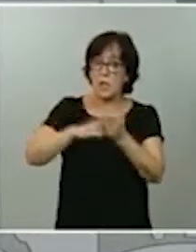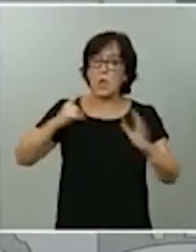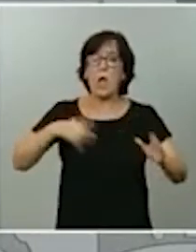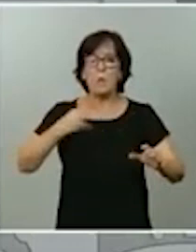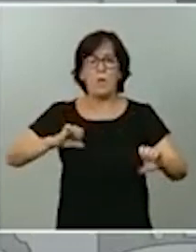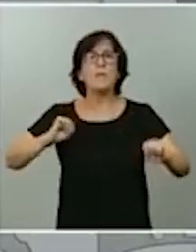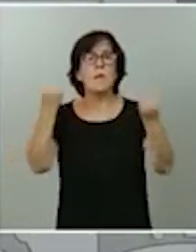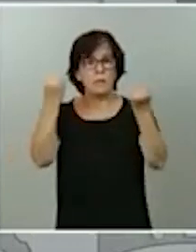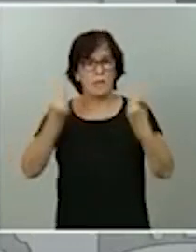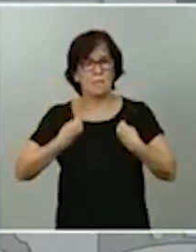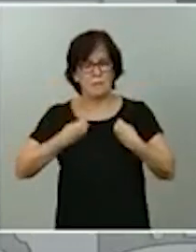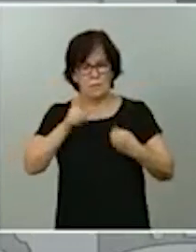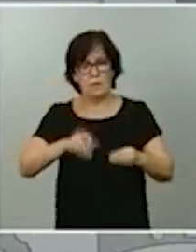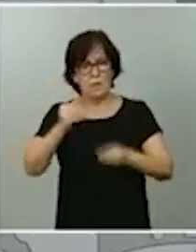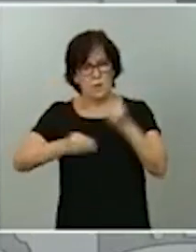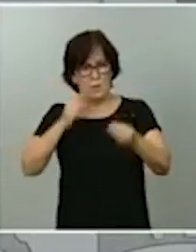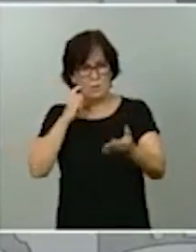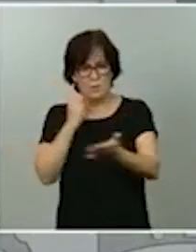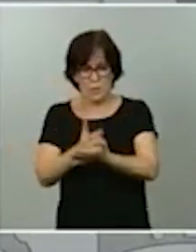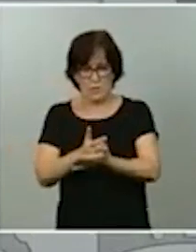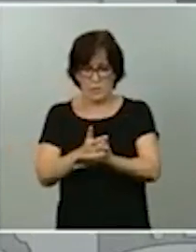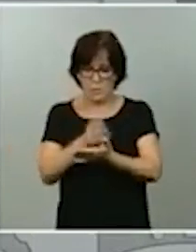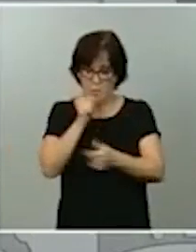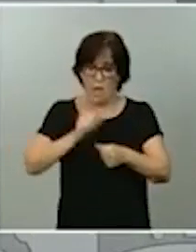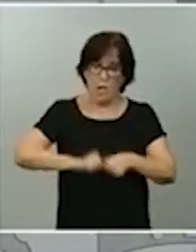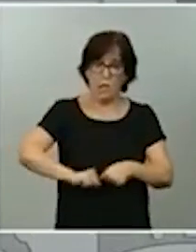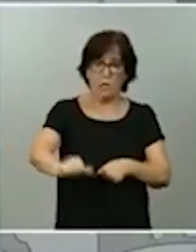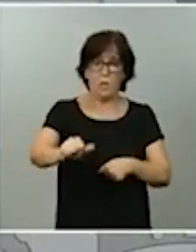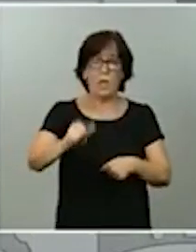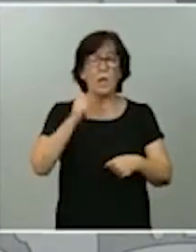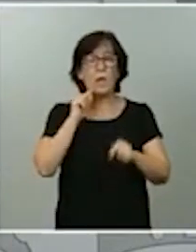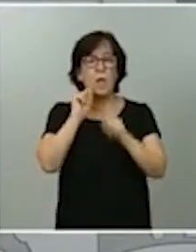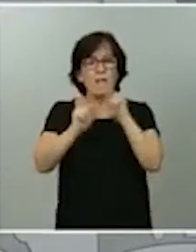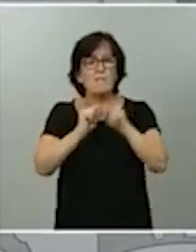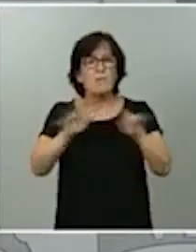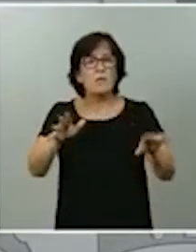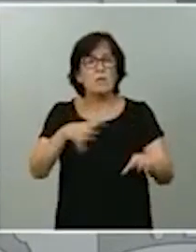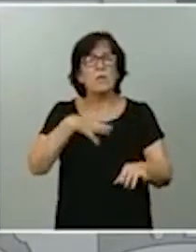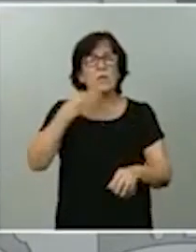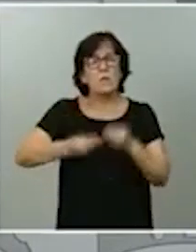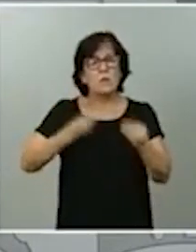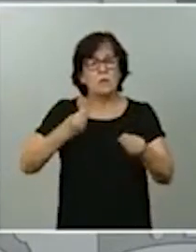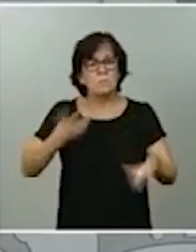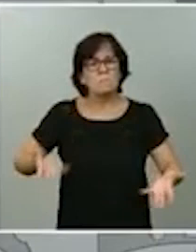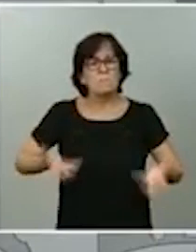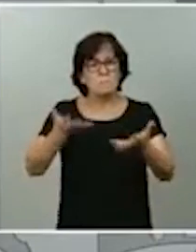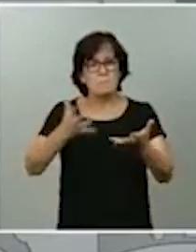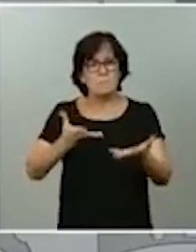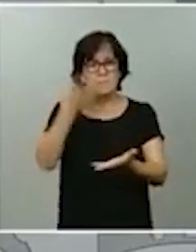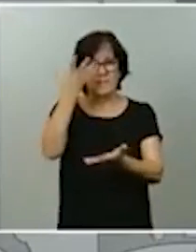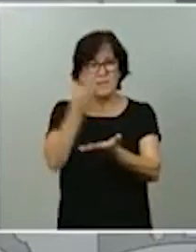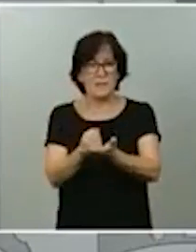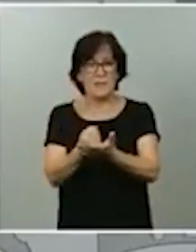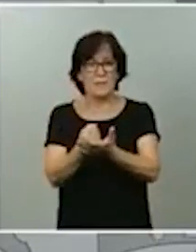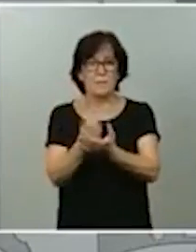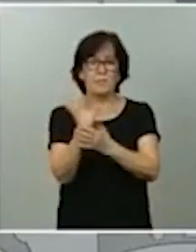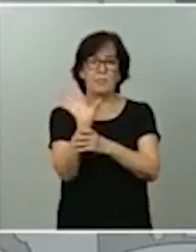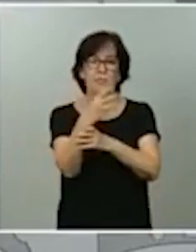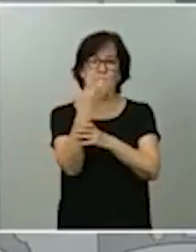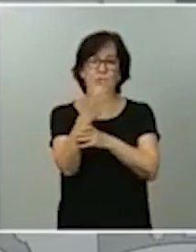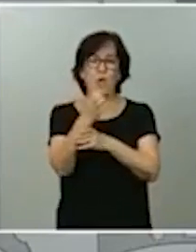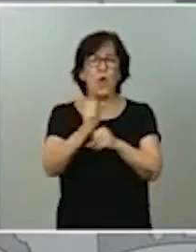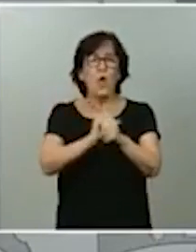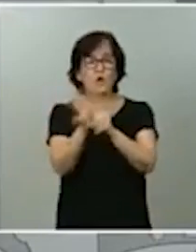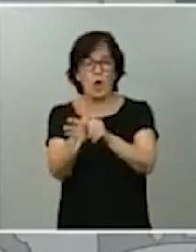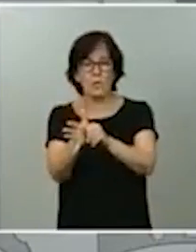un desafío como el que tenemos por delante, y este virus lo es. Por eso hemos impulsado la aplicación del radar COVID, que, a través de la